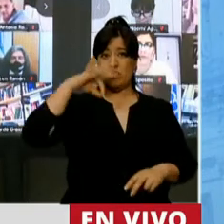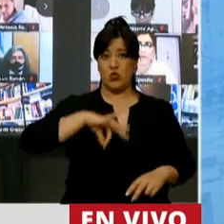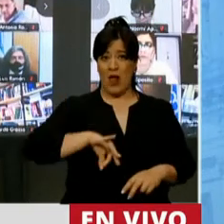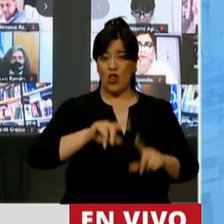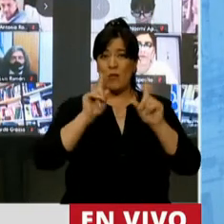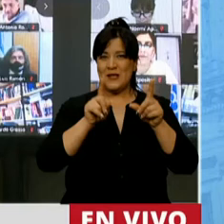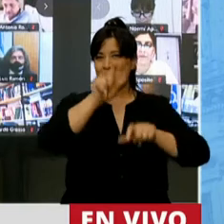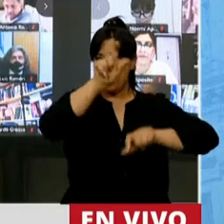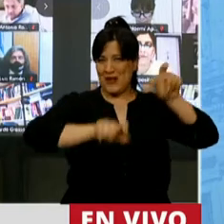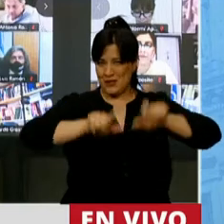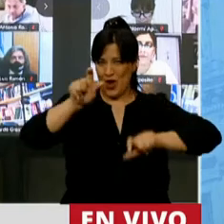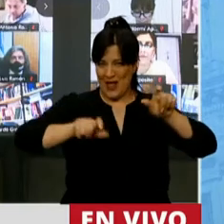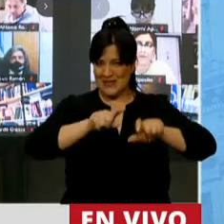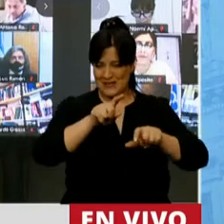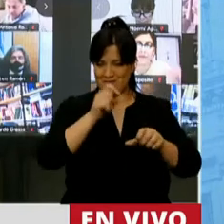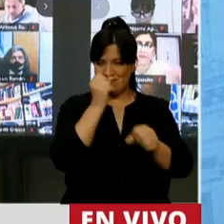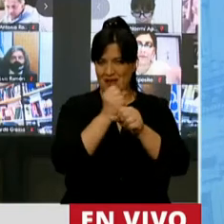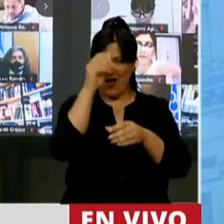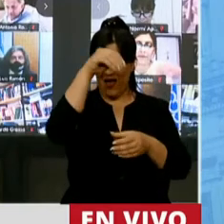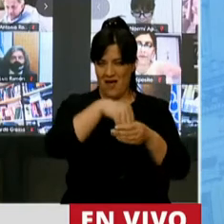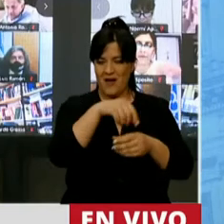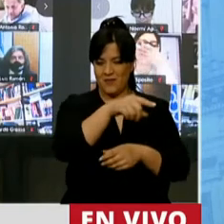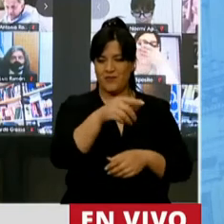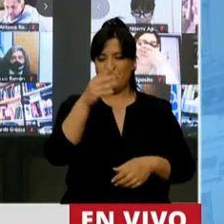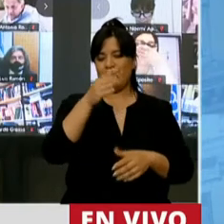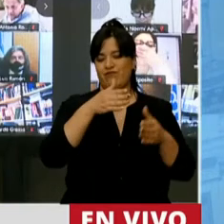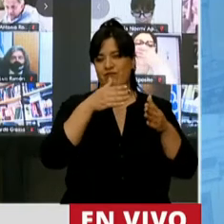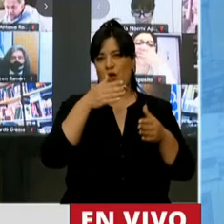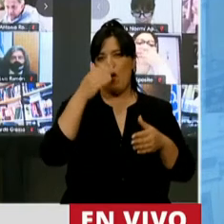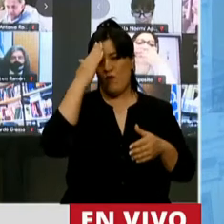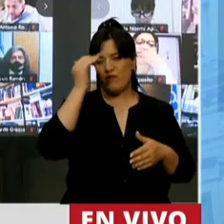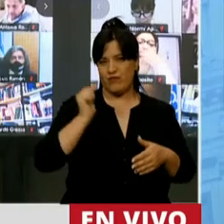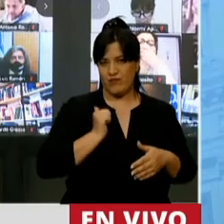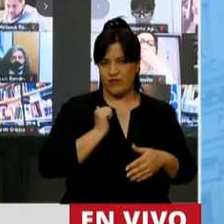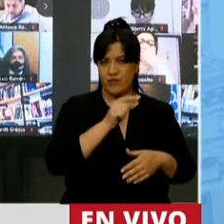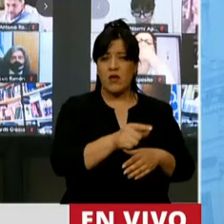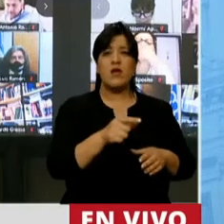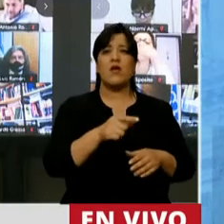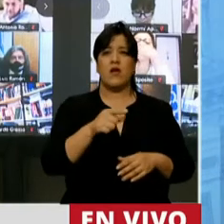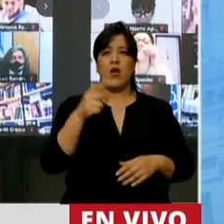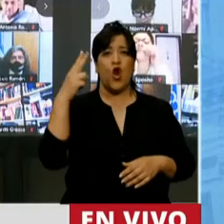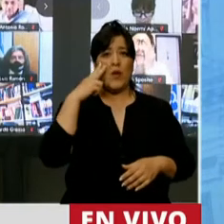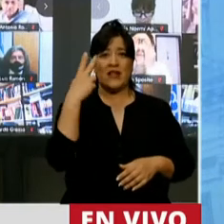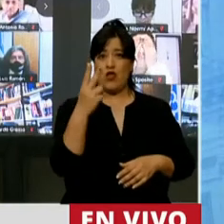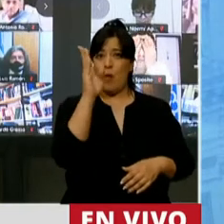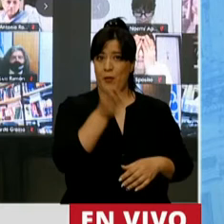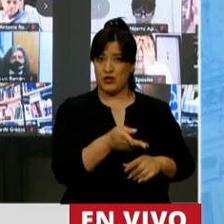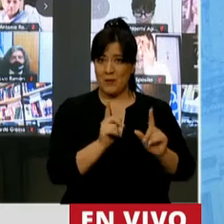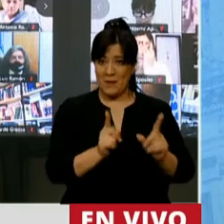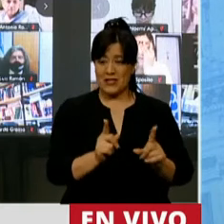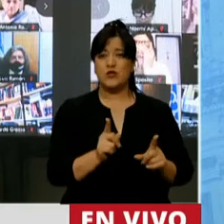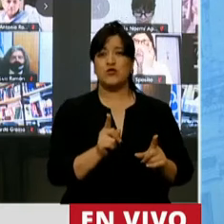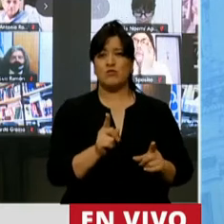refiere al personal, además de abarcar esa gran mayoría del presupuesto que lo hace prácticamente